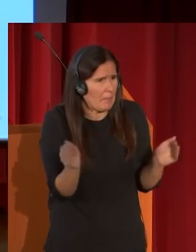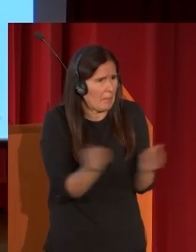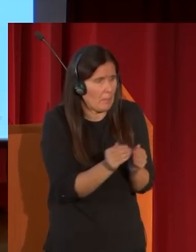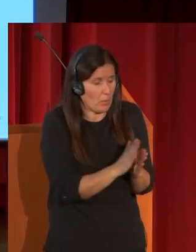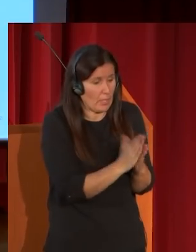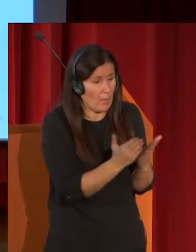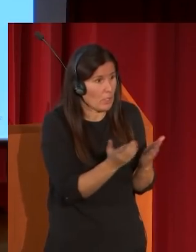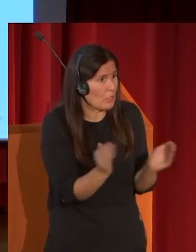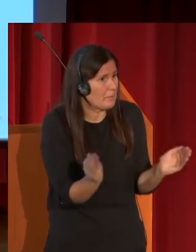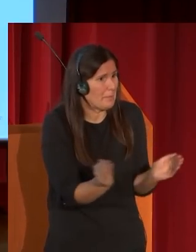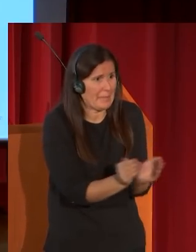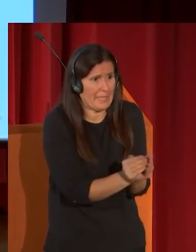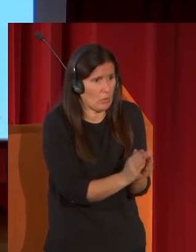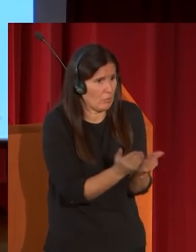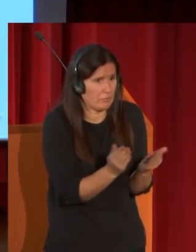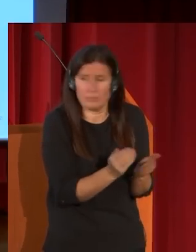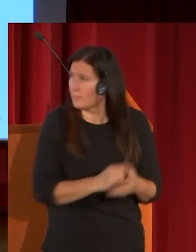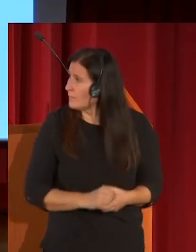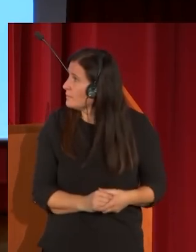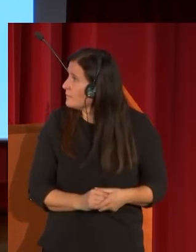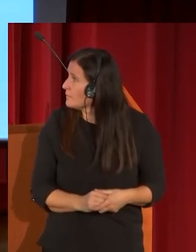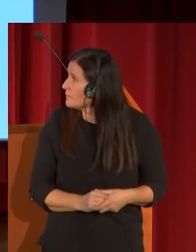cuaderno es muy pequeñito es así